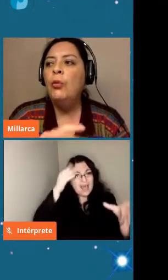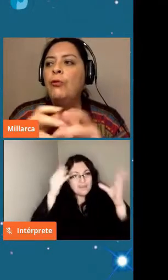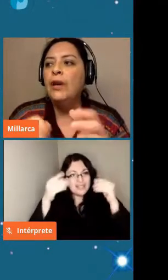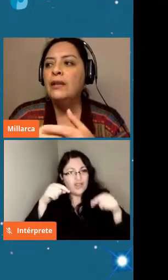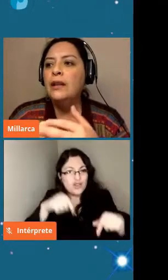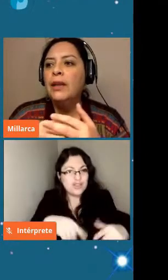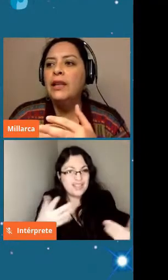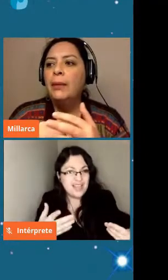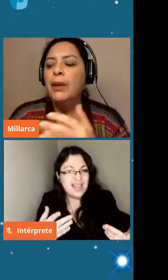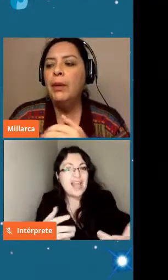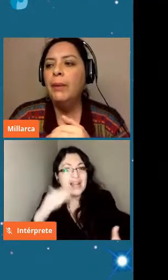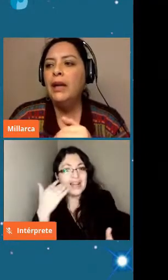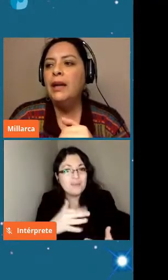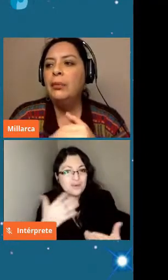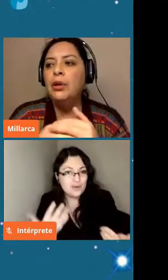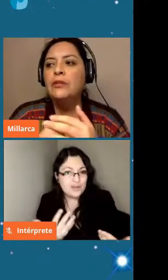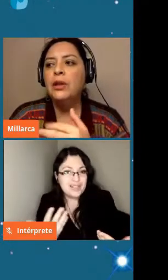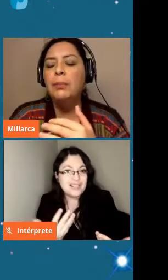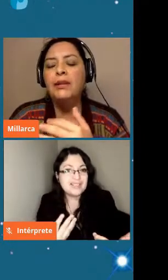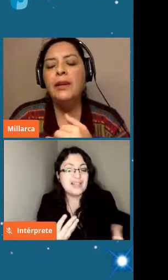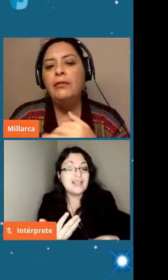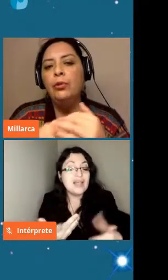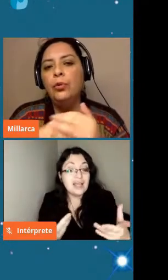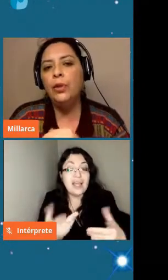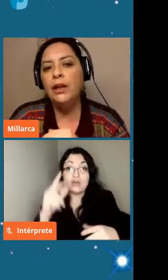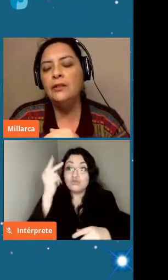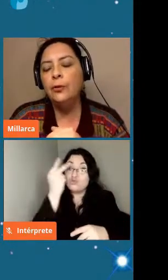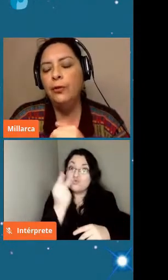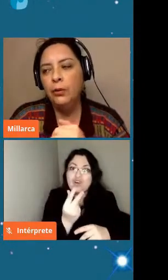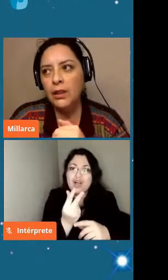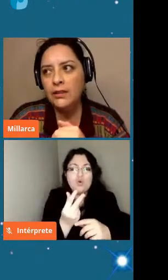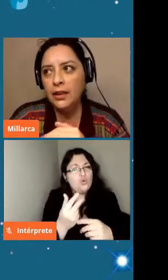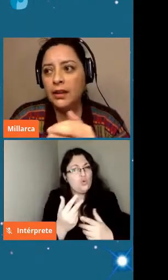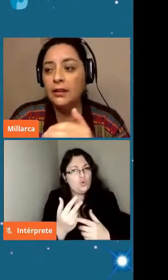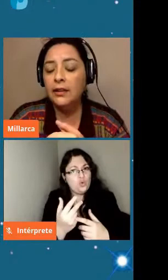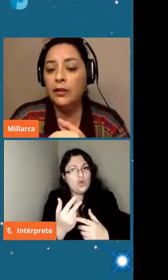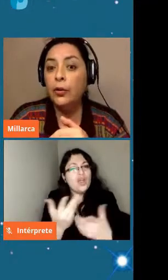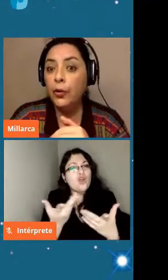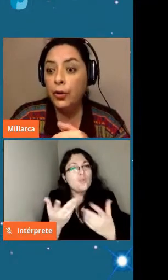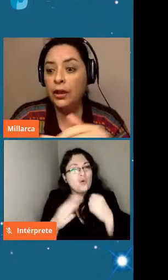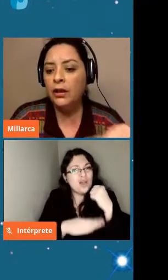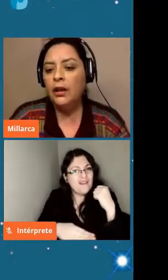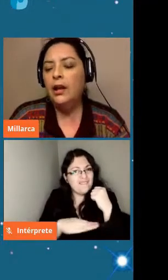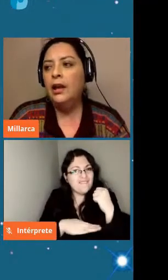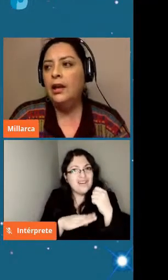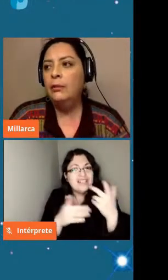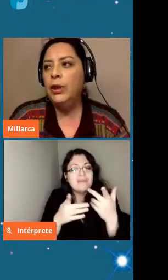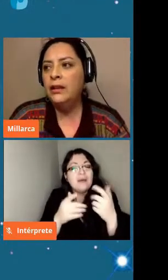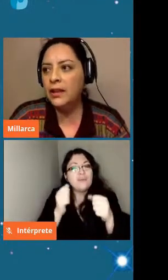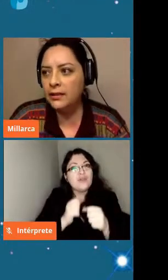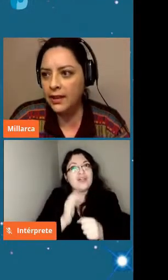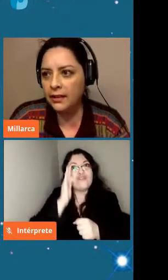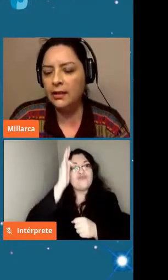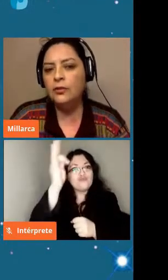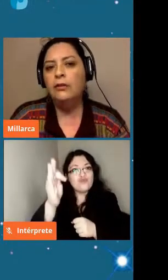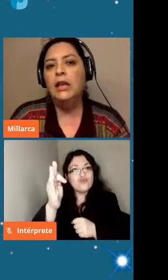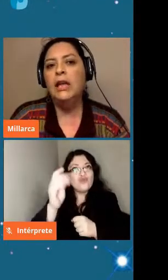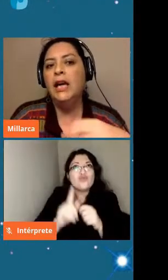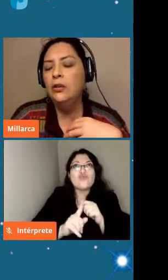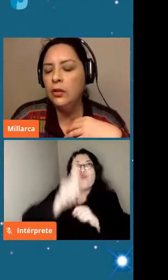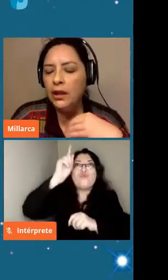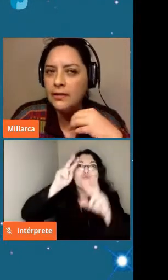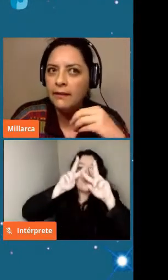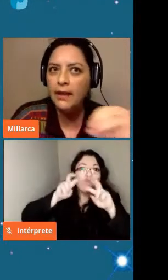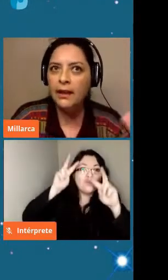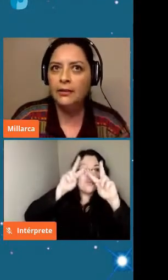como fuente de materias primas para la exploración espacial futura que eso fue una charla que se dio hoy muy interesante